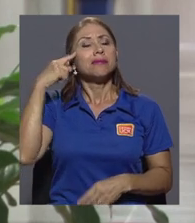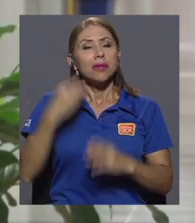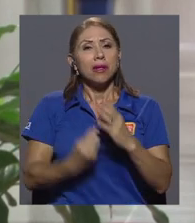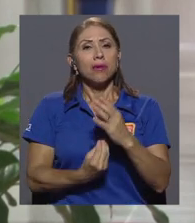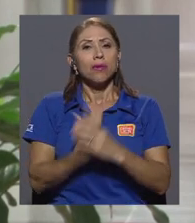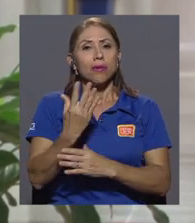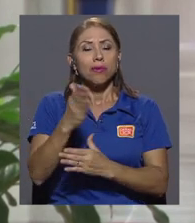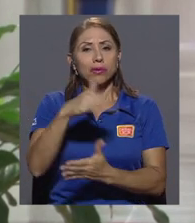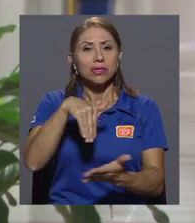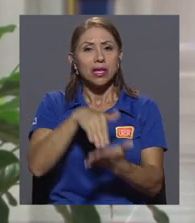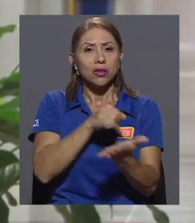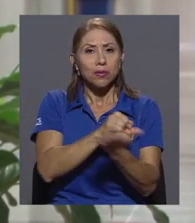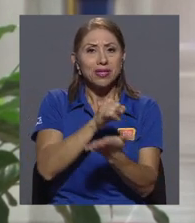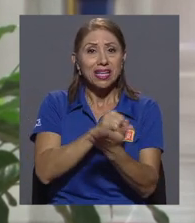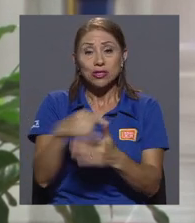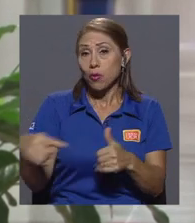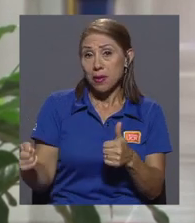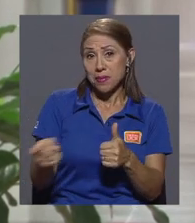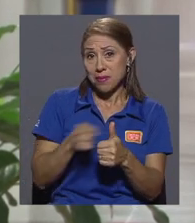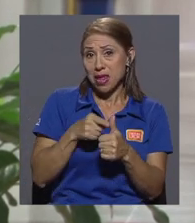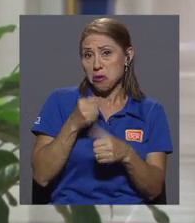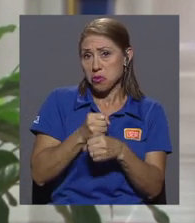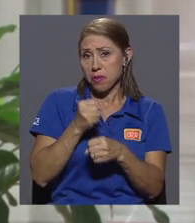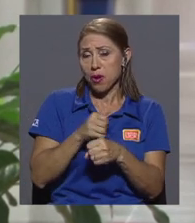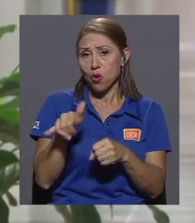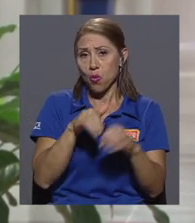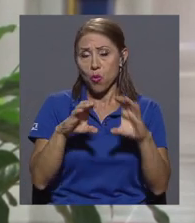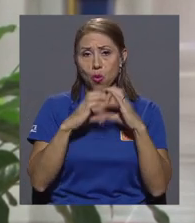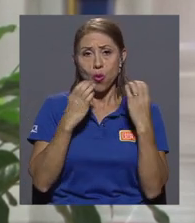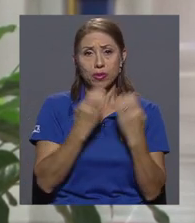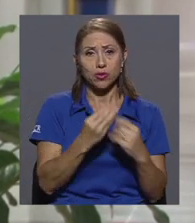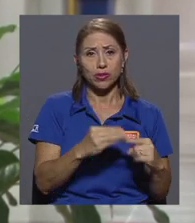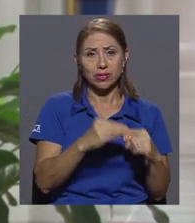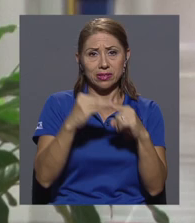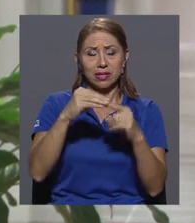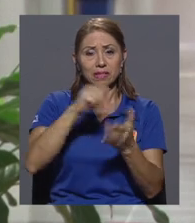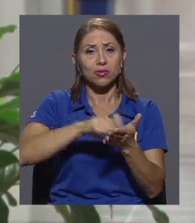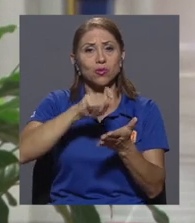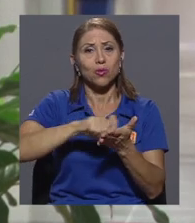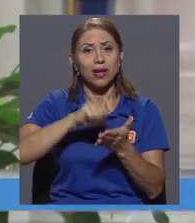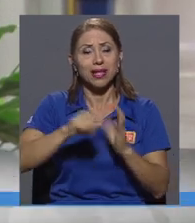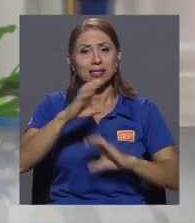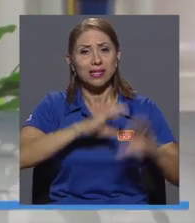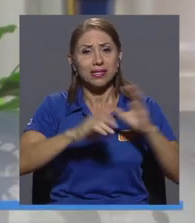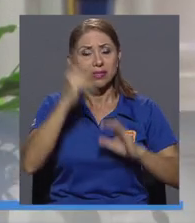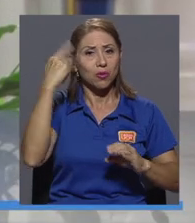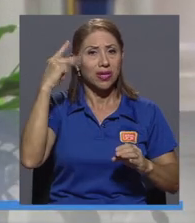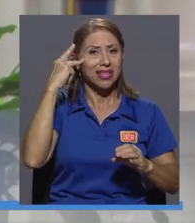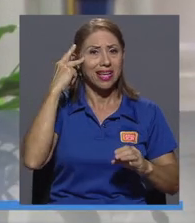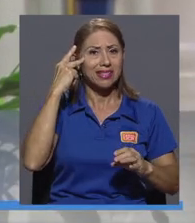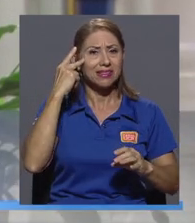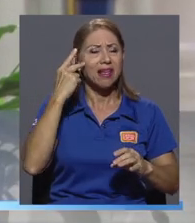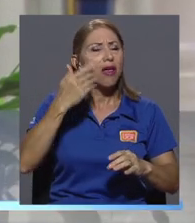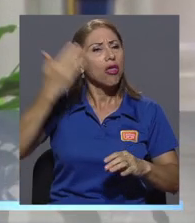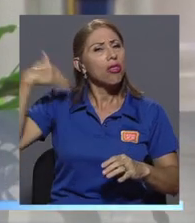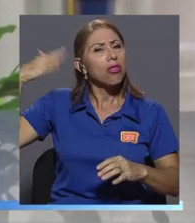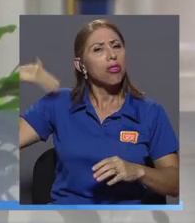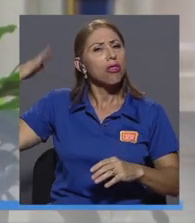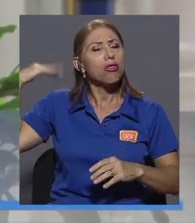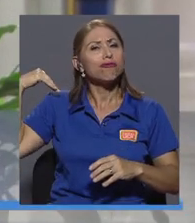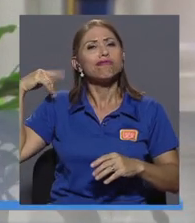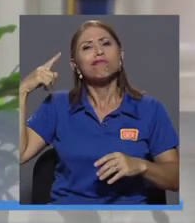investigación que primero funcionó como una comisión especial de la Escuela de Ciencias Políticas, que desde sus inicios se dedicó a organizar